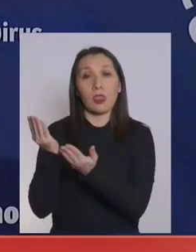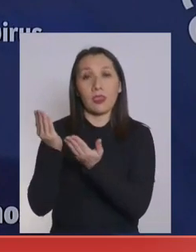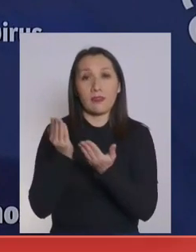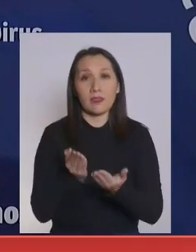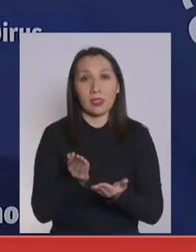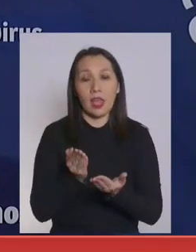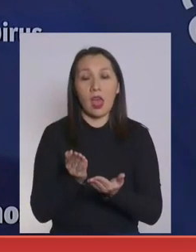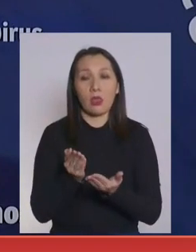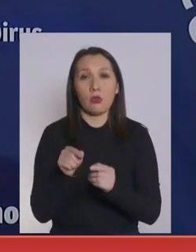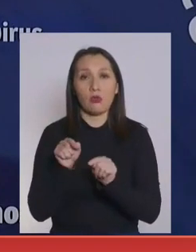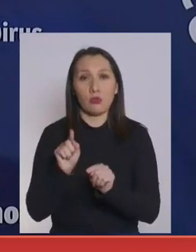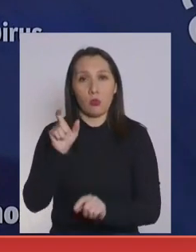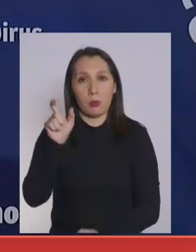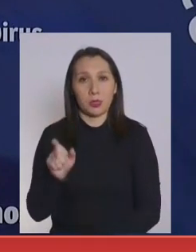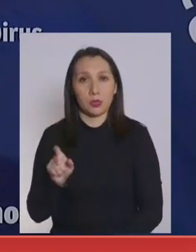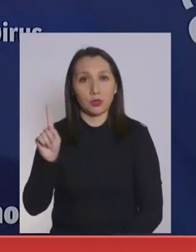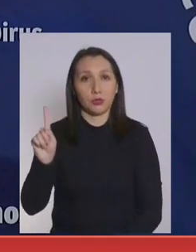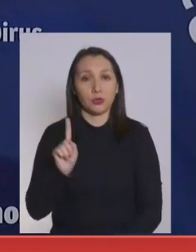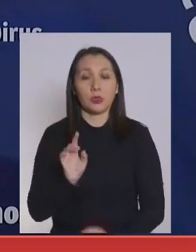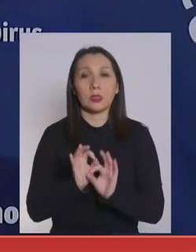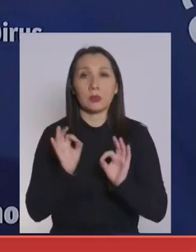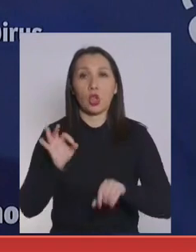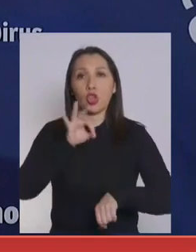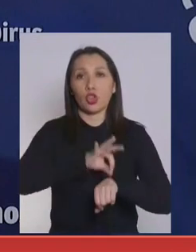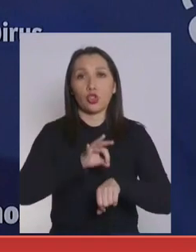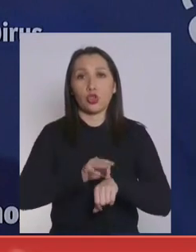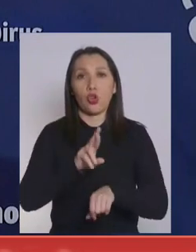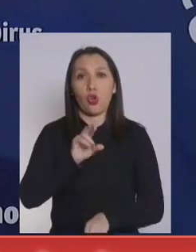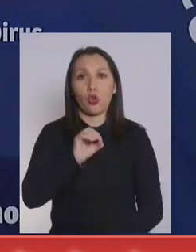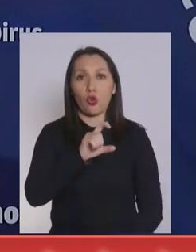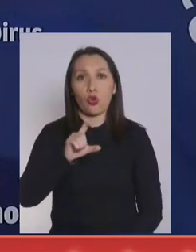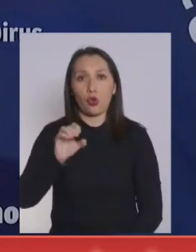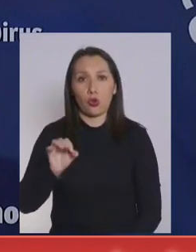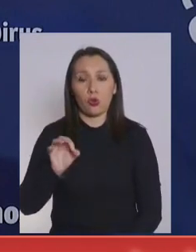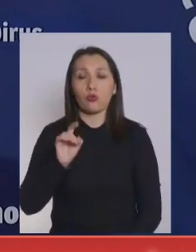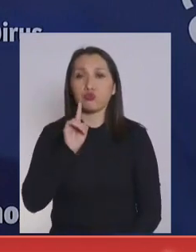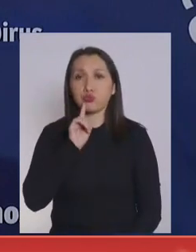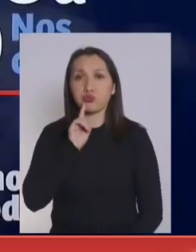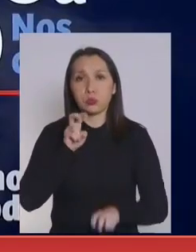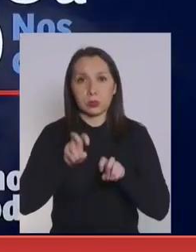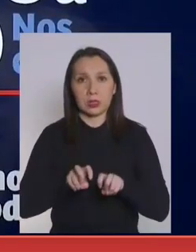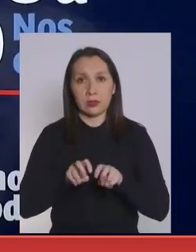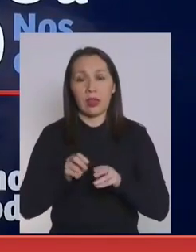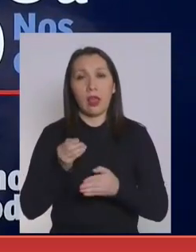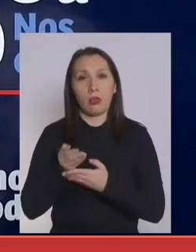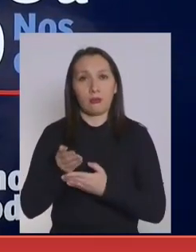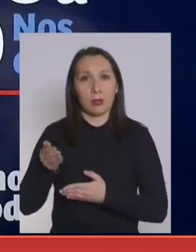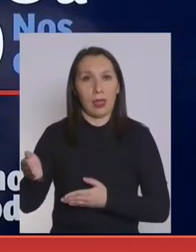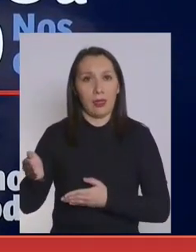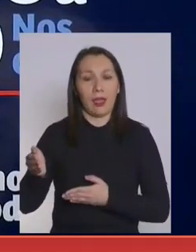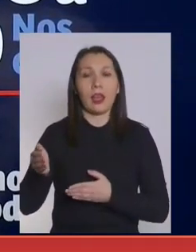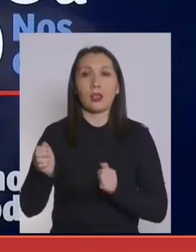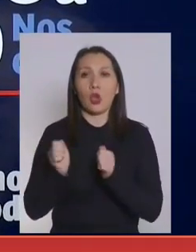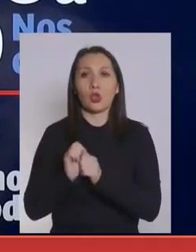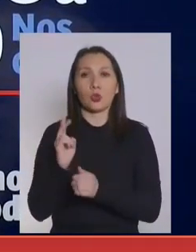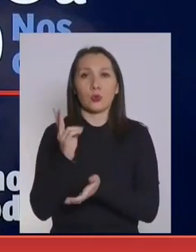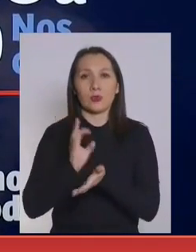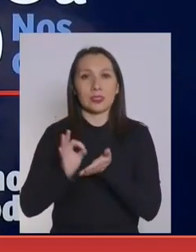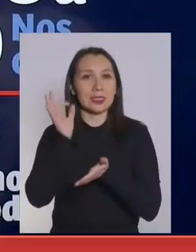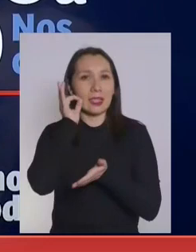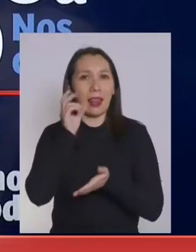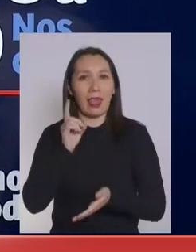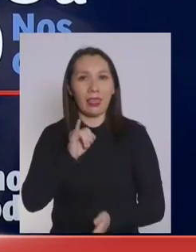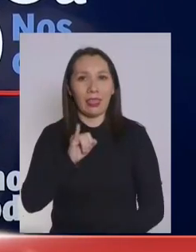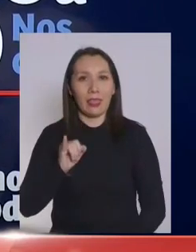invitado especial, el doctor Cristian Rocco, que está aquí a nuestra derecha, al lado de la subsecretaria